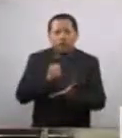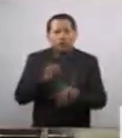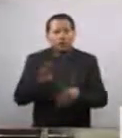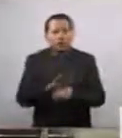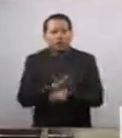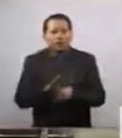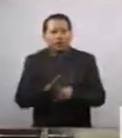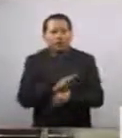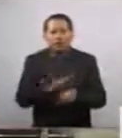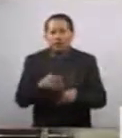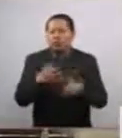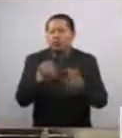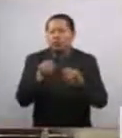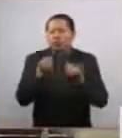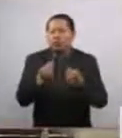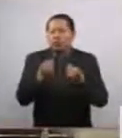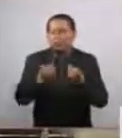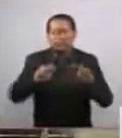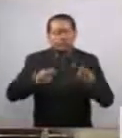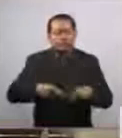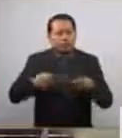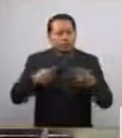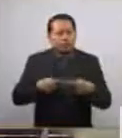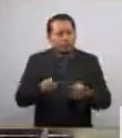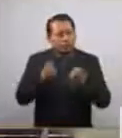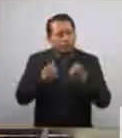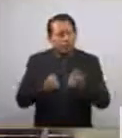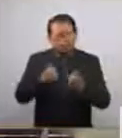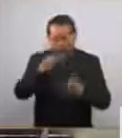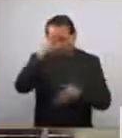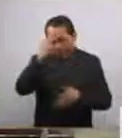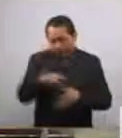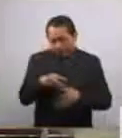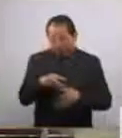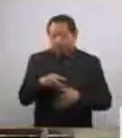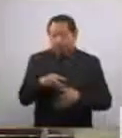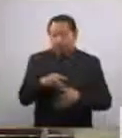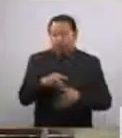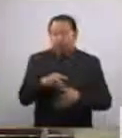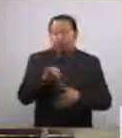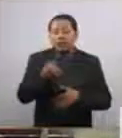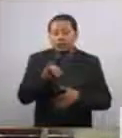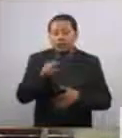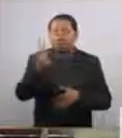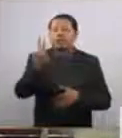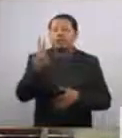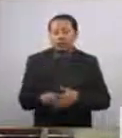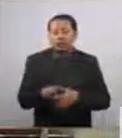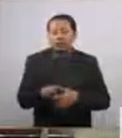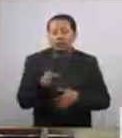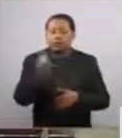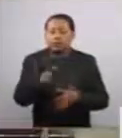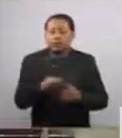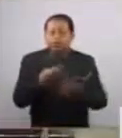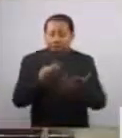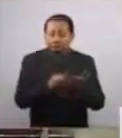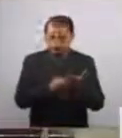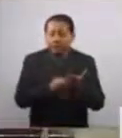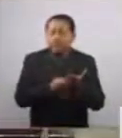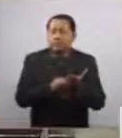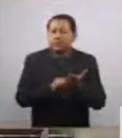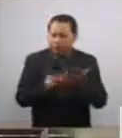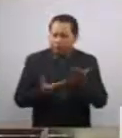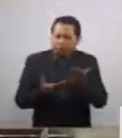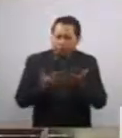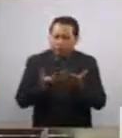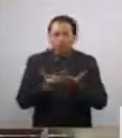a un alto número de mexicanas y mexicanos. Sí, es verdad, esta reforma es